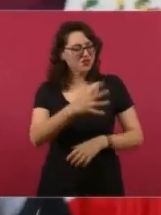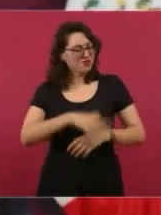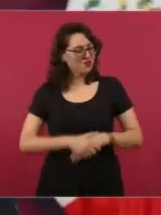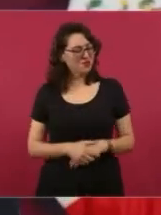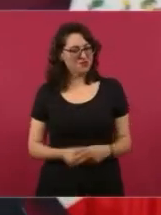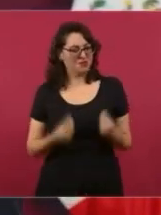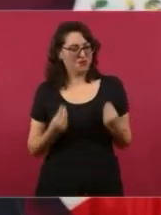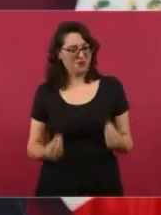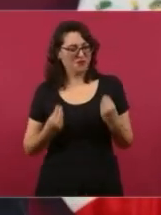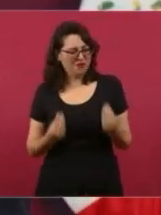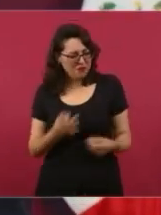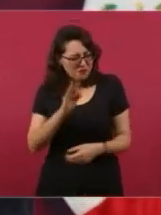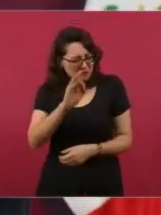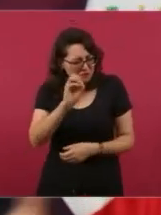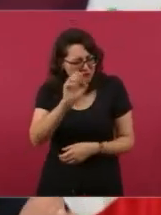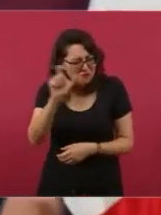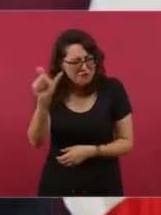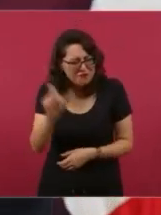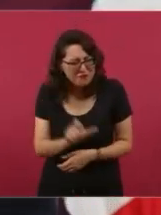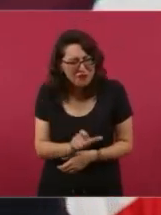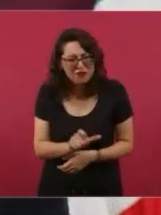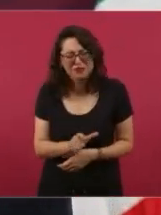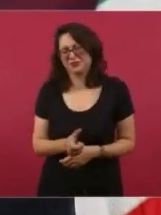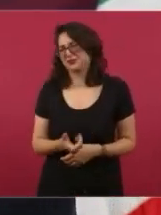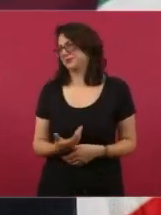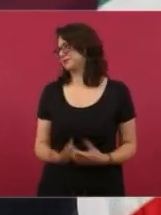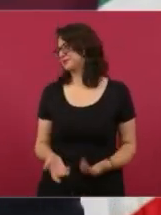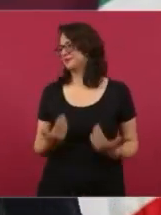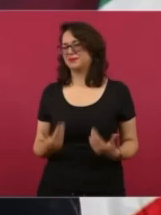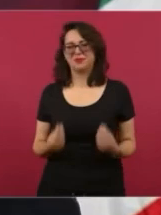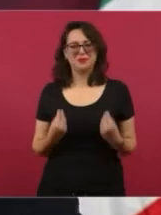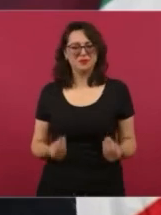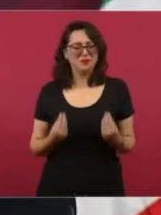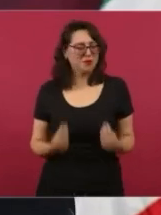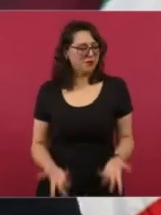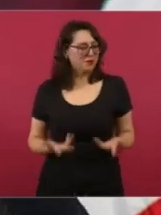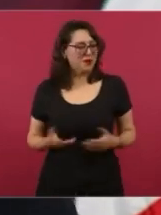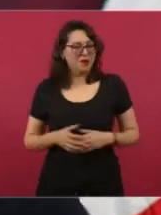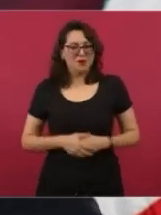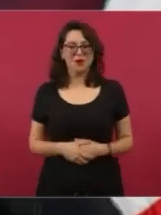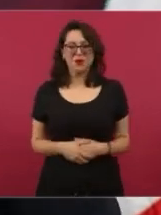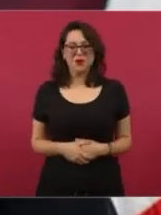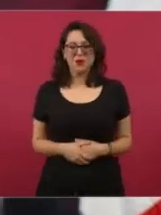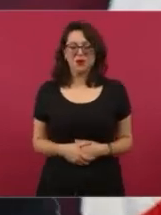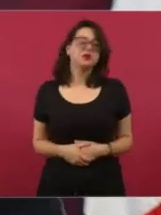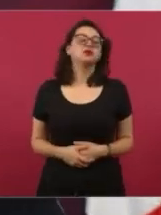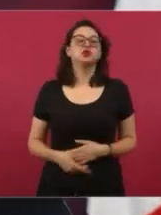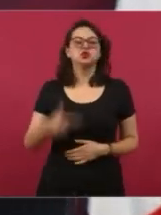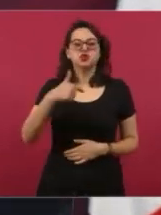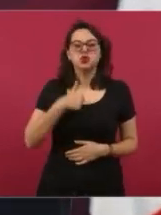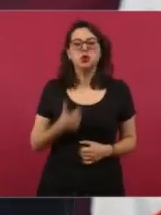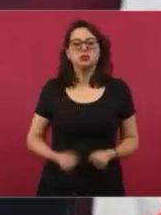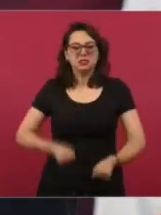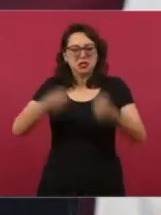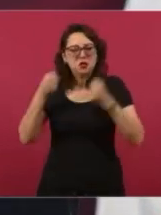Fox, diciendo eso, que me consta, me dejo de llamar Andrés Manuel,